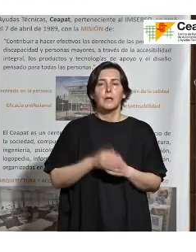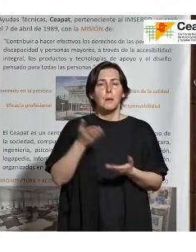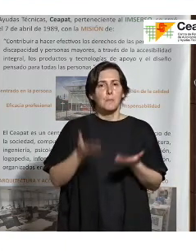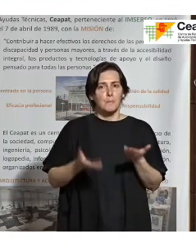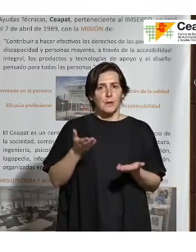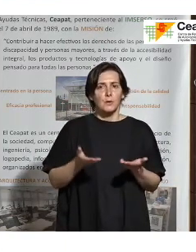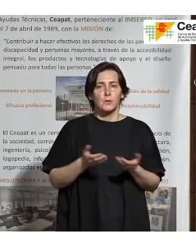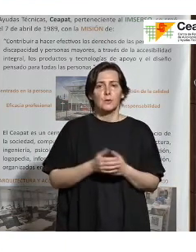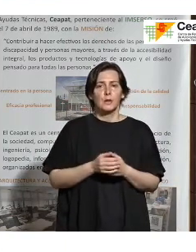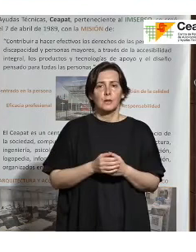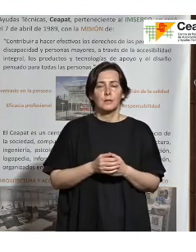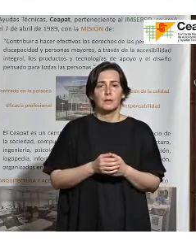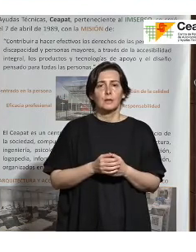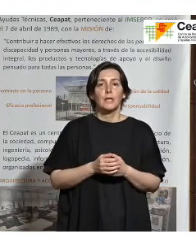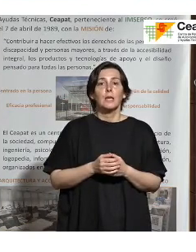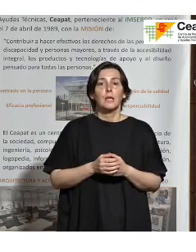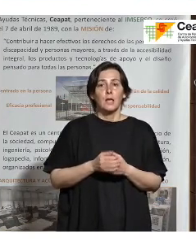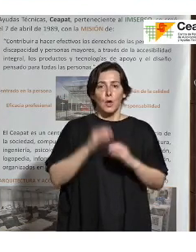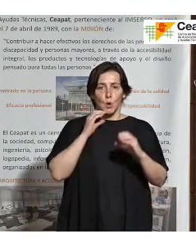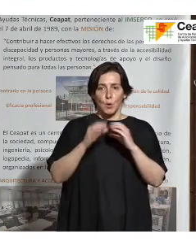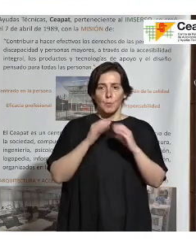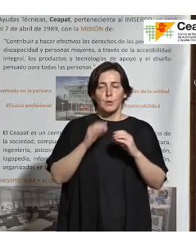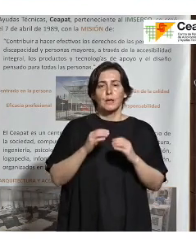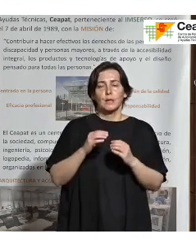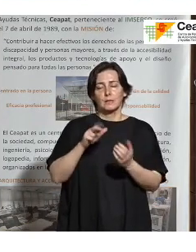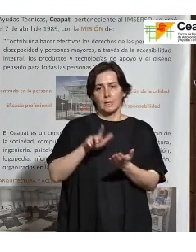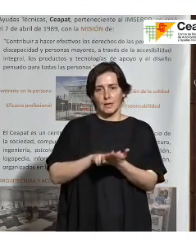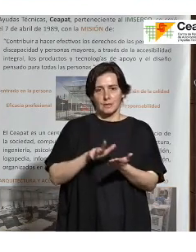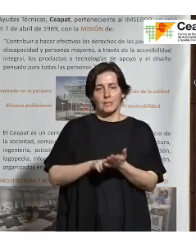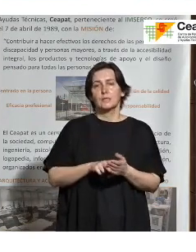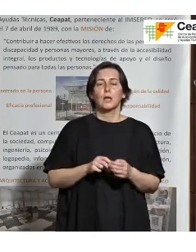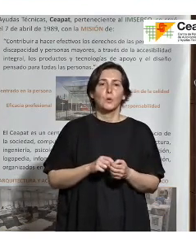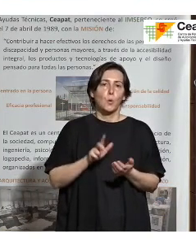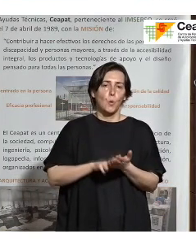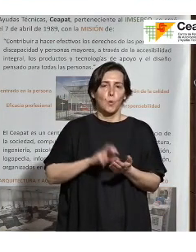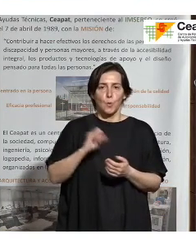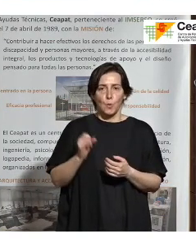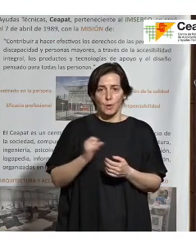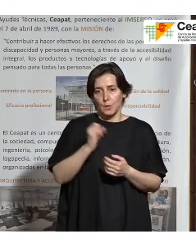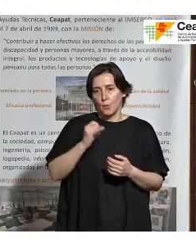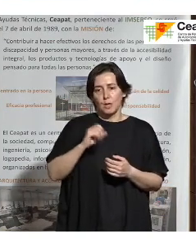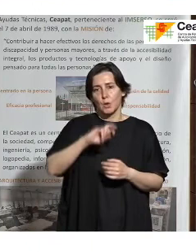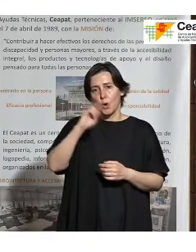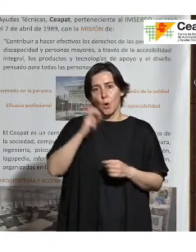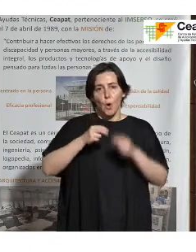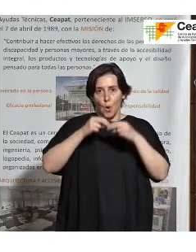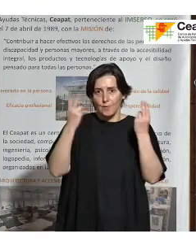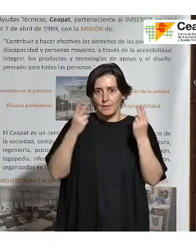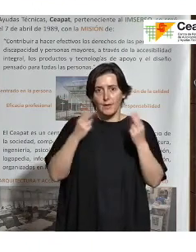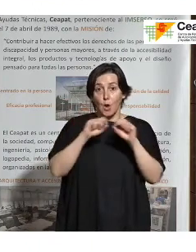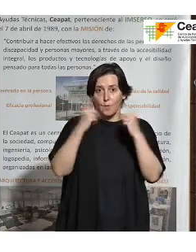que puedan comunicarse también en castellano y en otras lenguas oficiales en función de donde se preste el servicio y